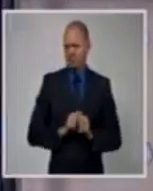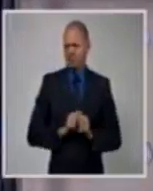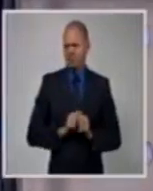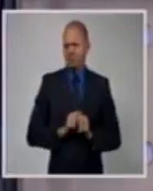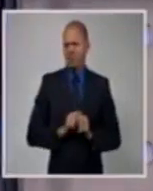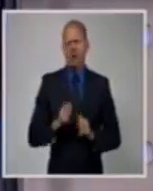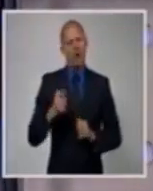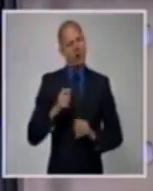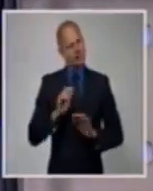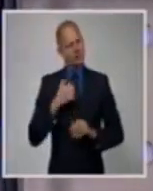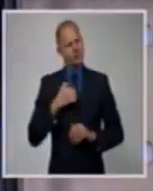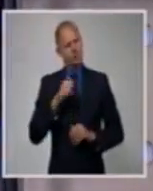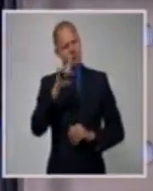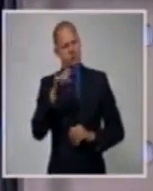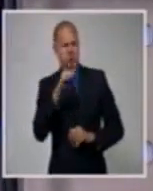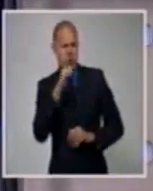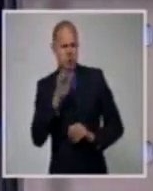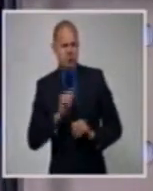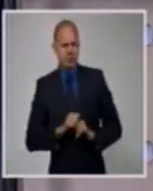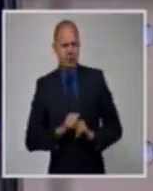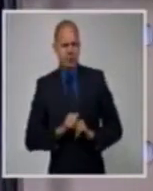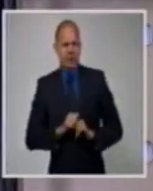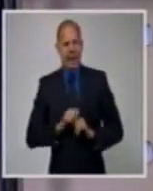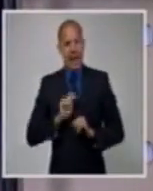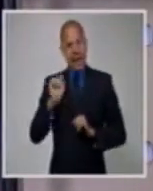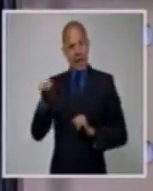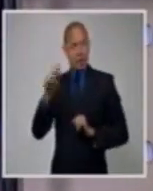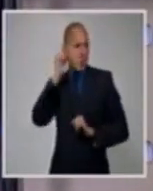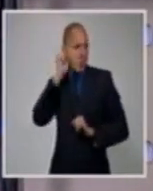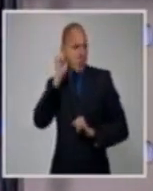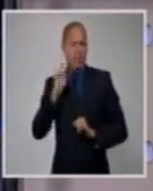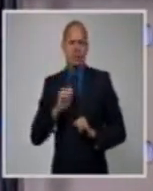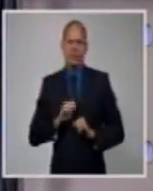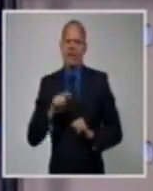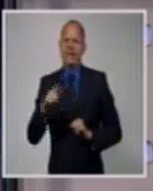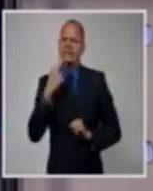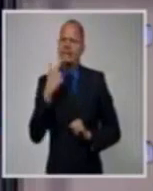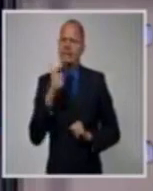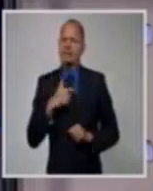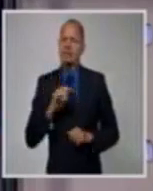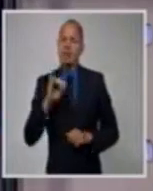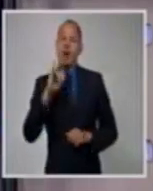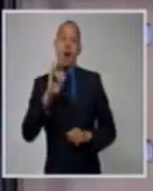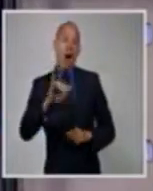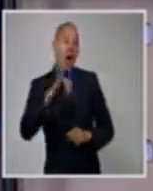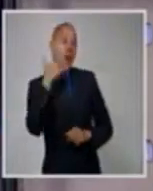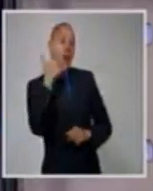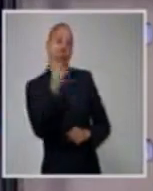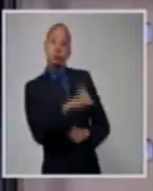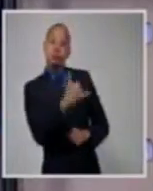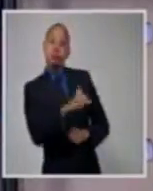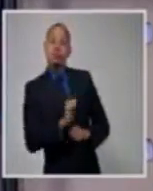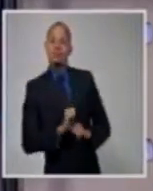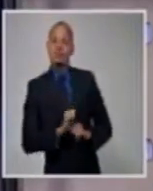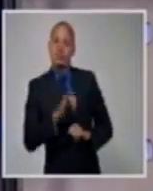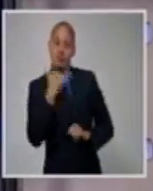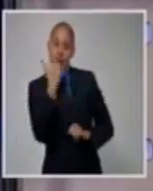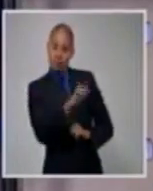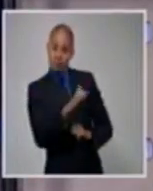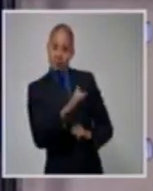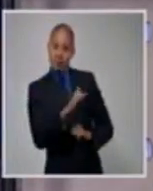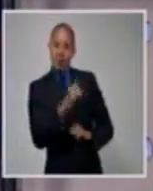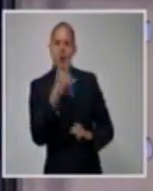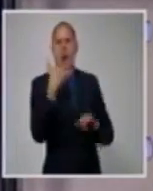éticamente apropiado llamar a una persona, poner a esa persona en altavoz para que lo escuchen otros que están alrededor, sin